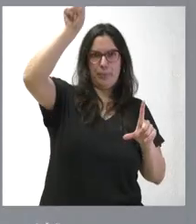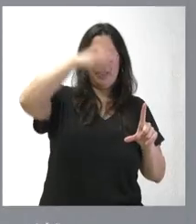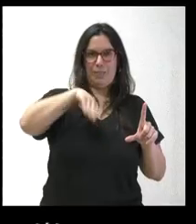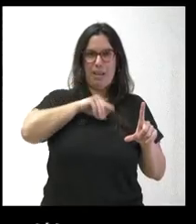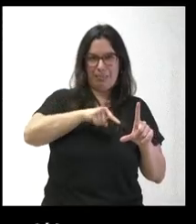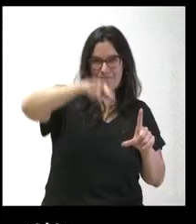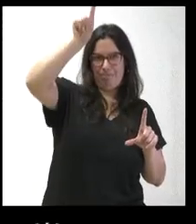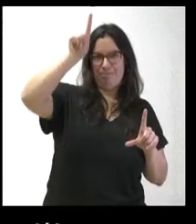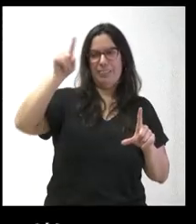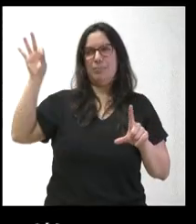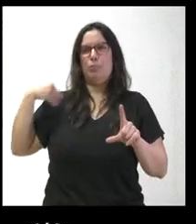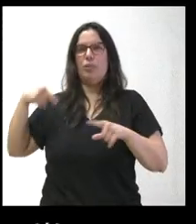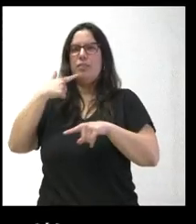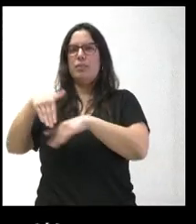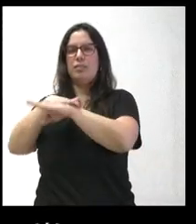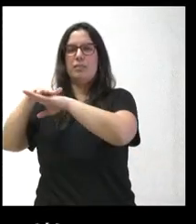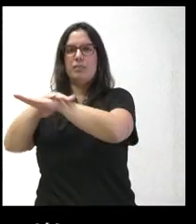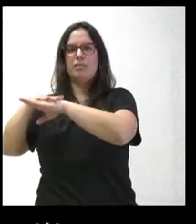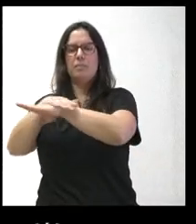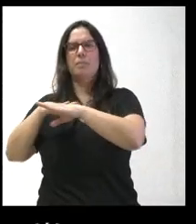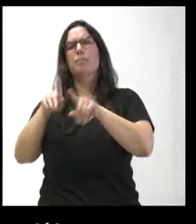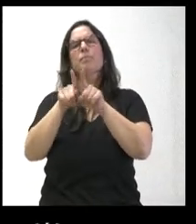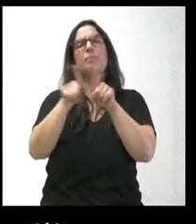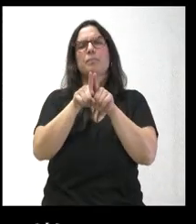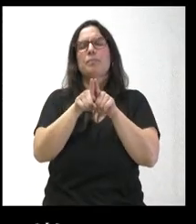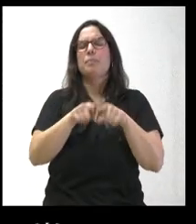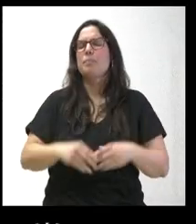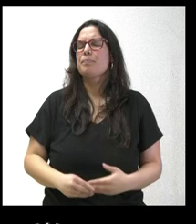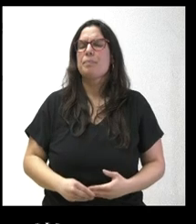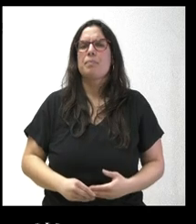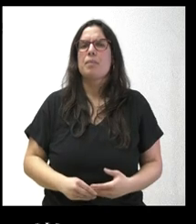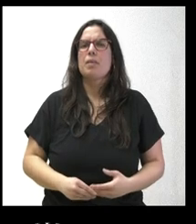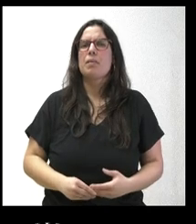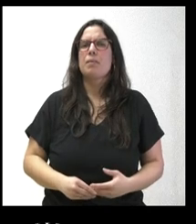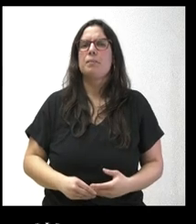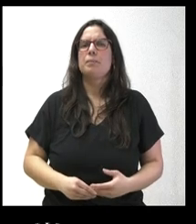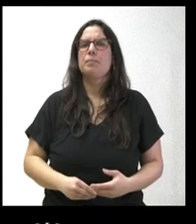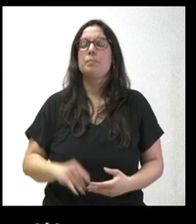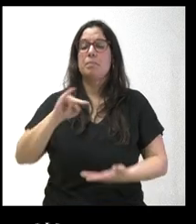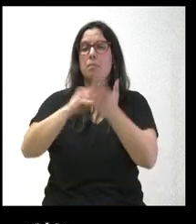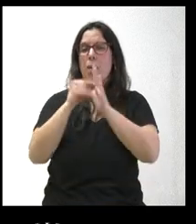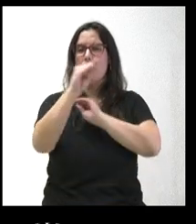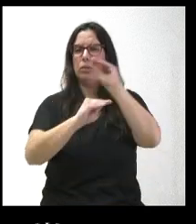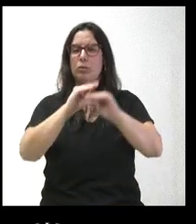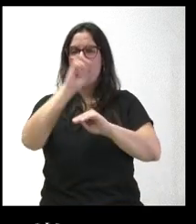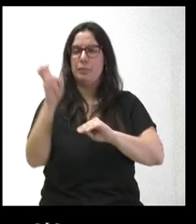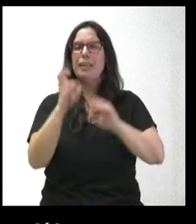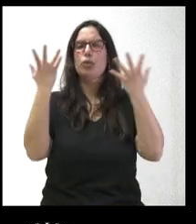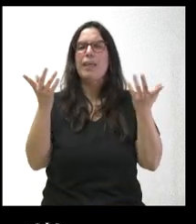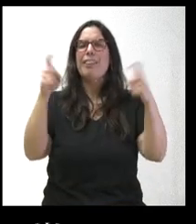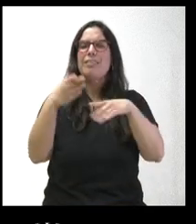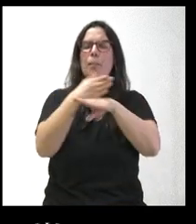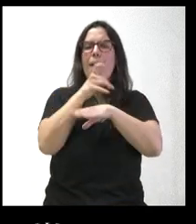Y una pequeña duda en todos estos planes por los que le acaban de preguntar. ¿La cita previa cómo está ahora mismo?